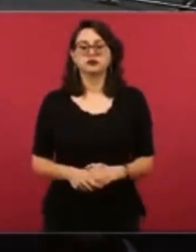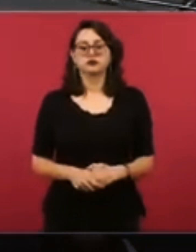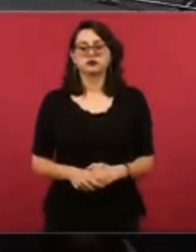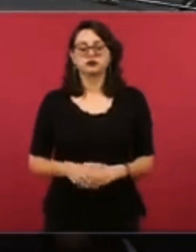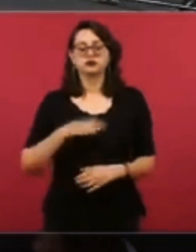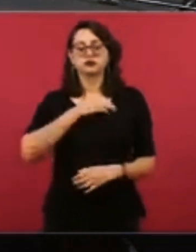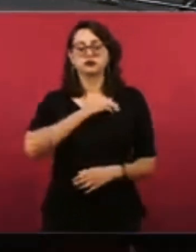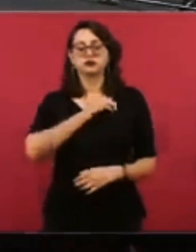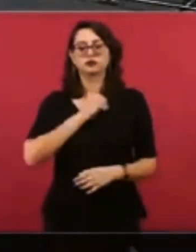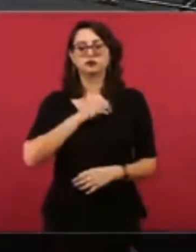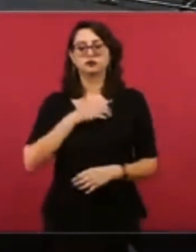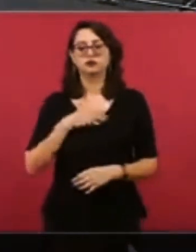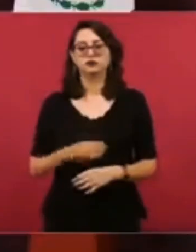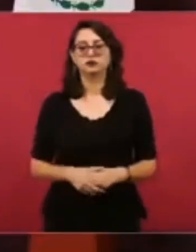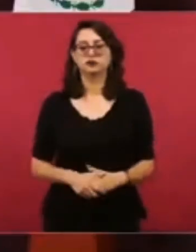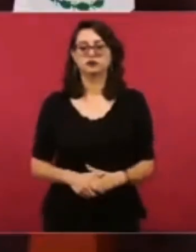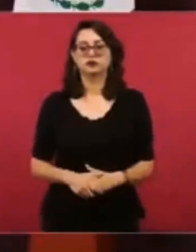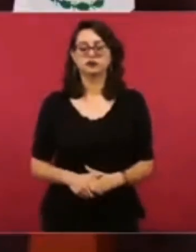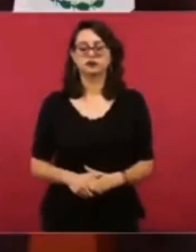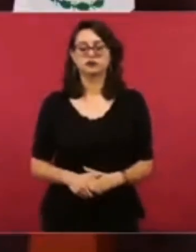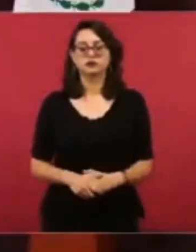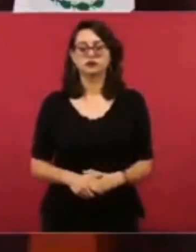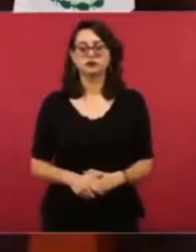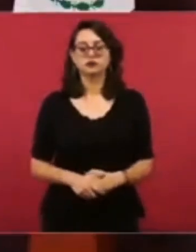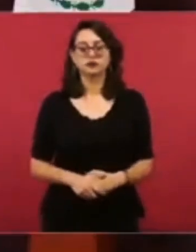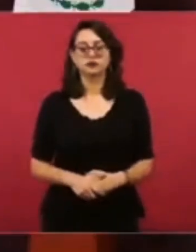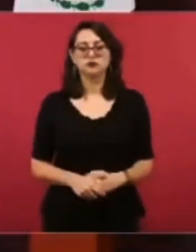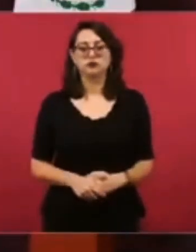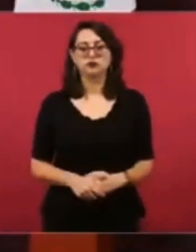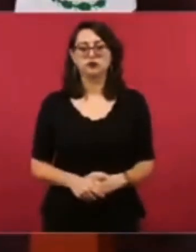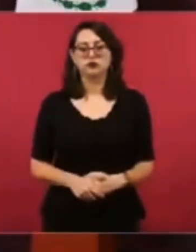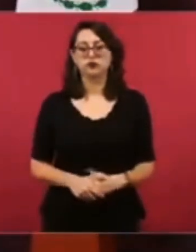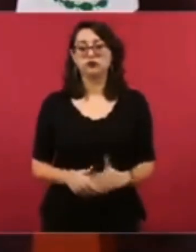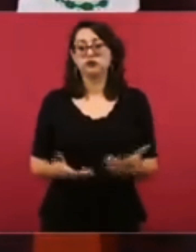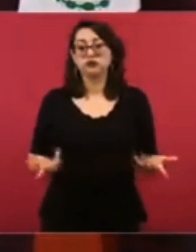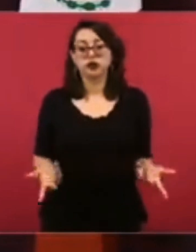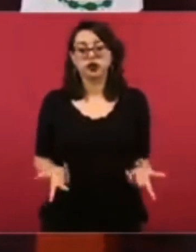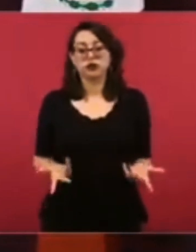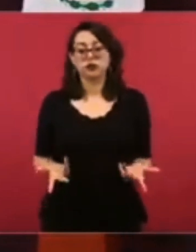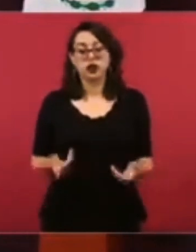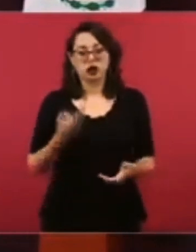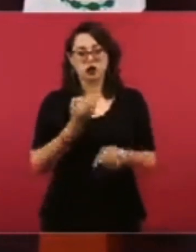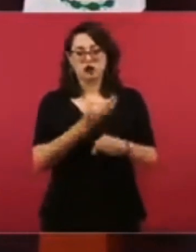una opción. Por lo pronto